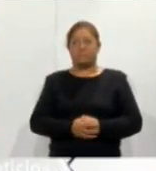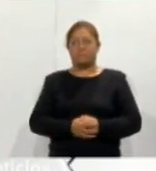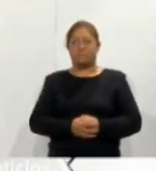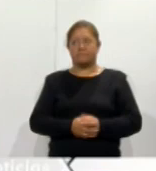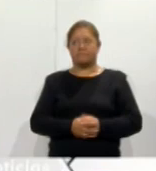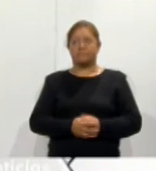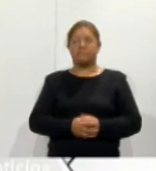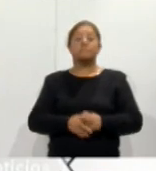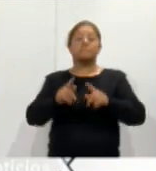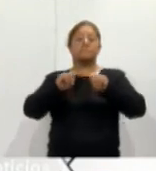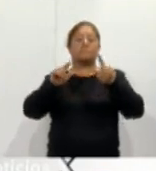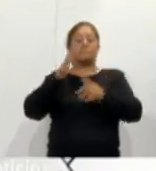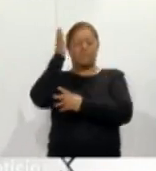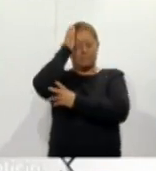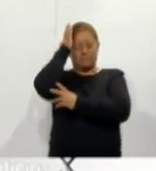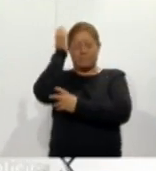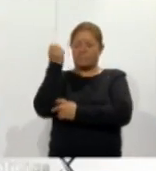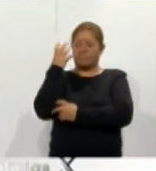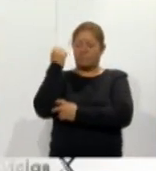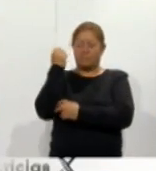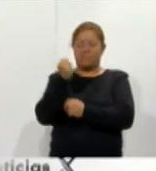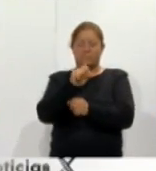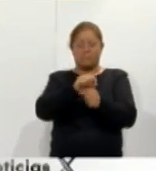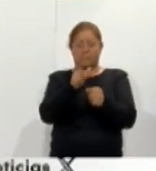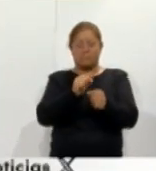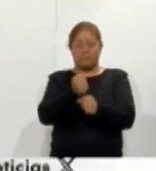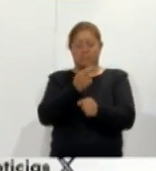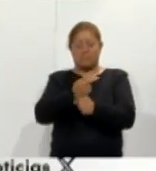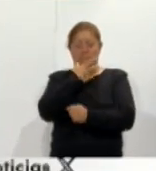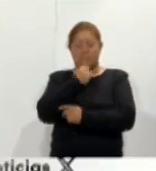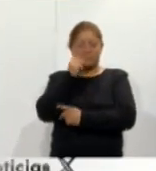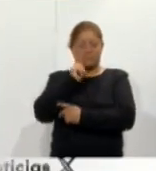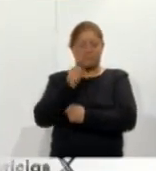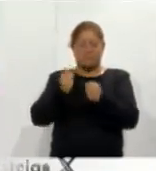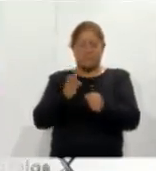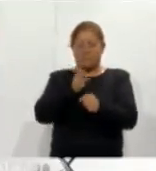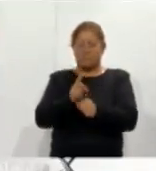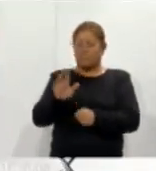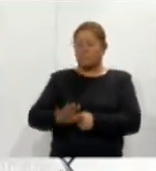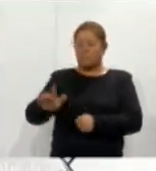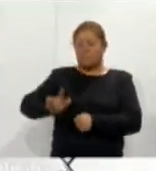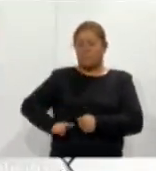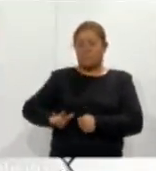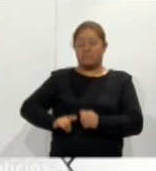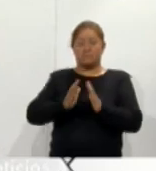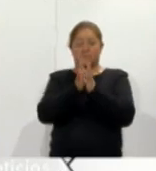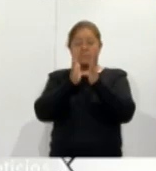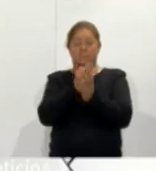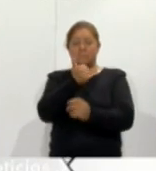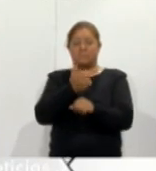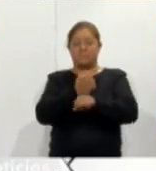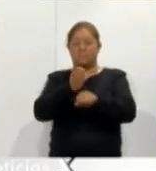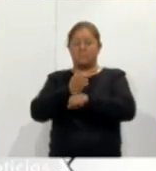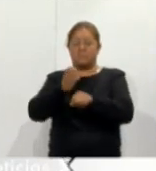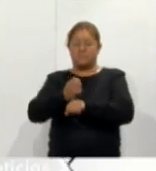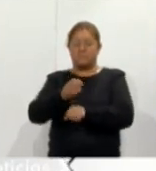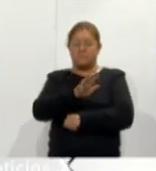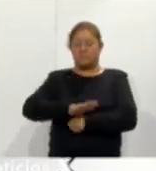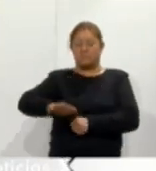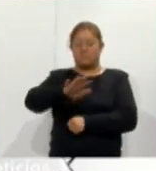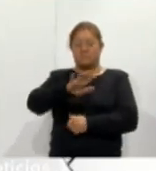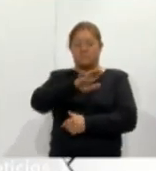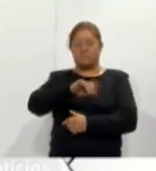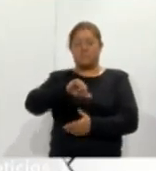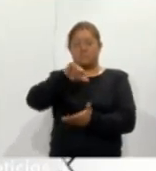la entidad fue sede de la Conferencia Nacional de Secretarias y Secretarios de Seguridad Pública participaron seis entidades federativas que conformaron la zona